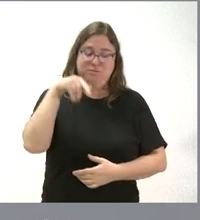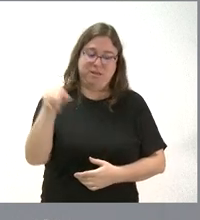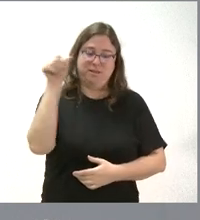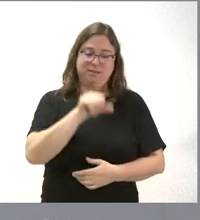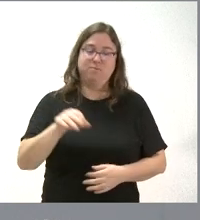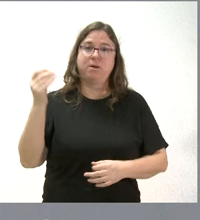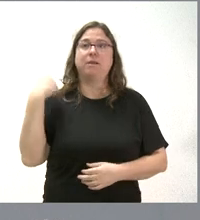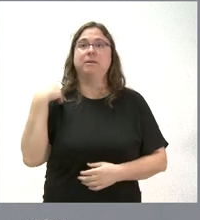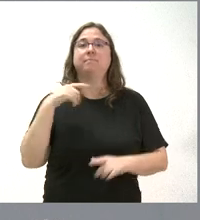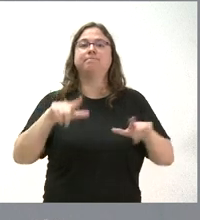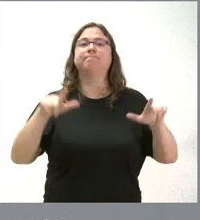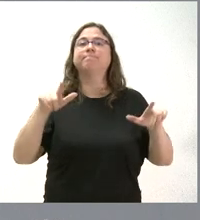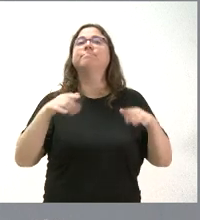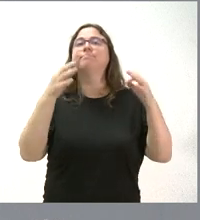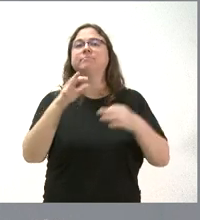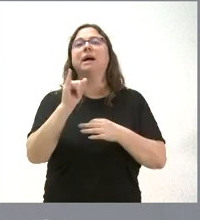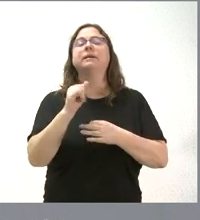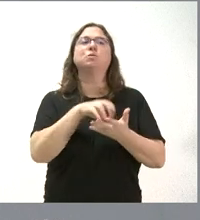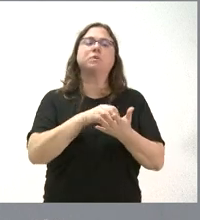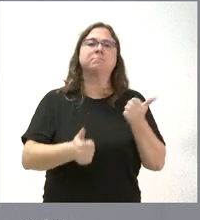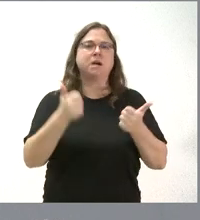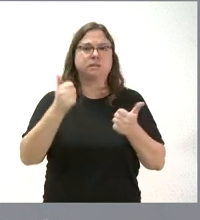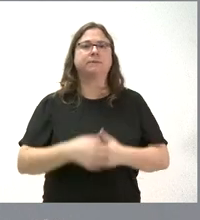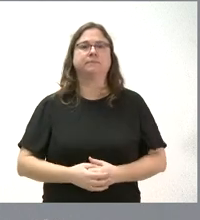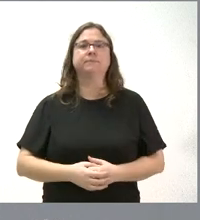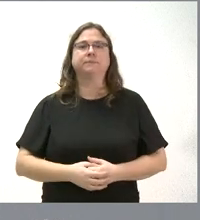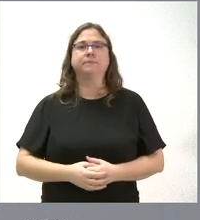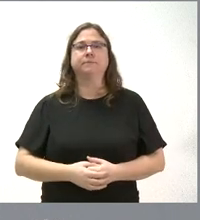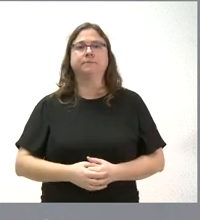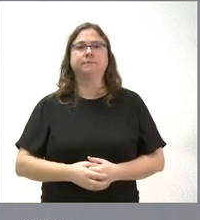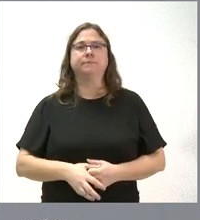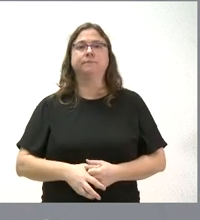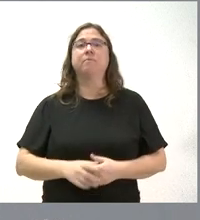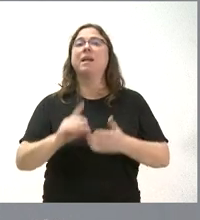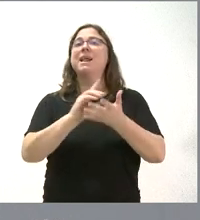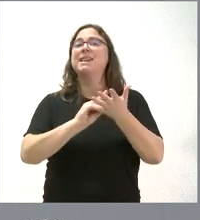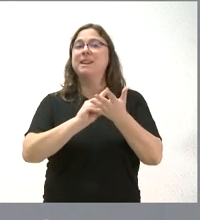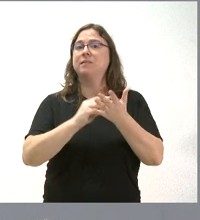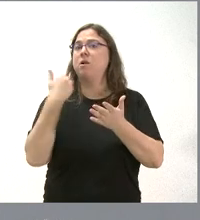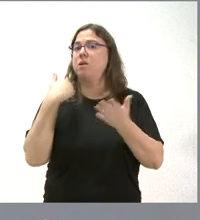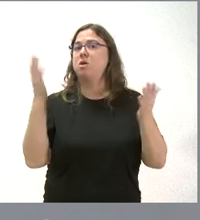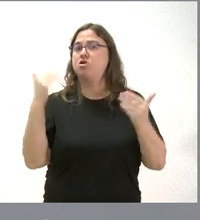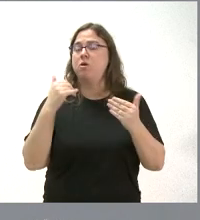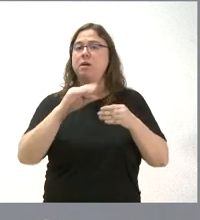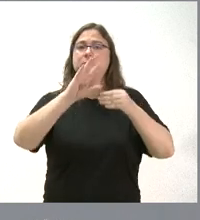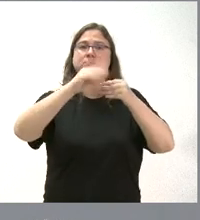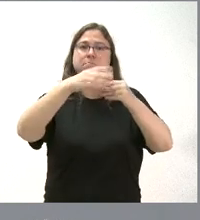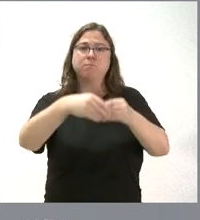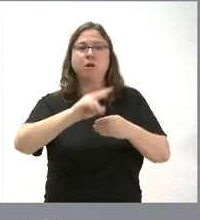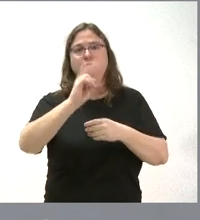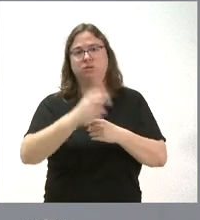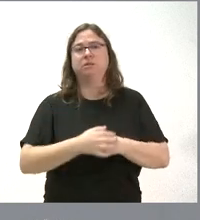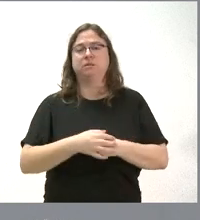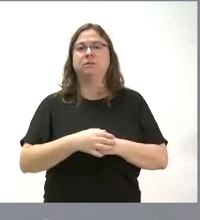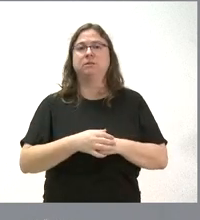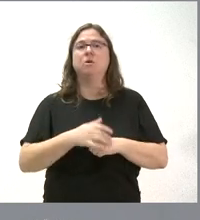sala y sí tenemos más inquietudes. Es que a los datos que ya no teníamos se van uniendo nuevas inquietudes, ¿no? Porque